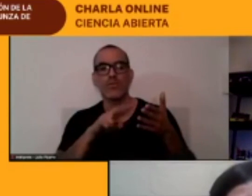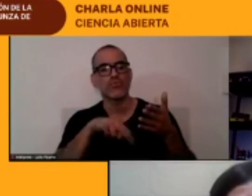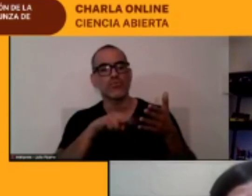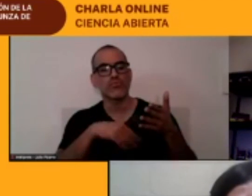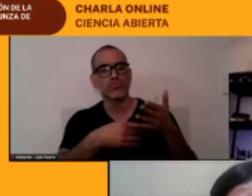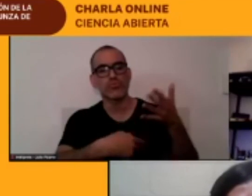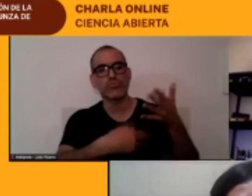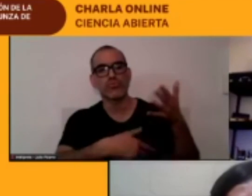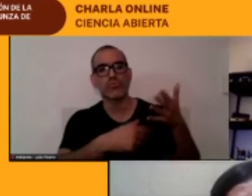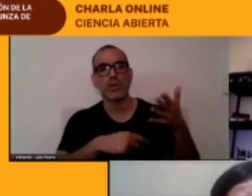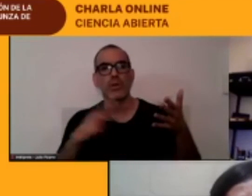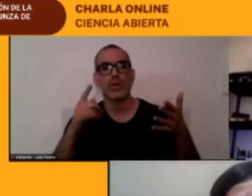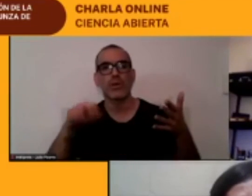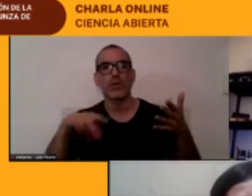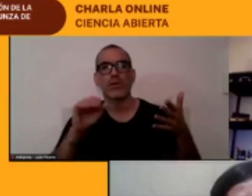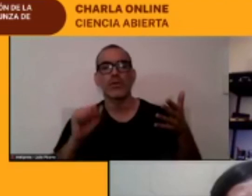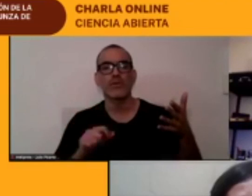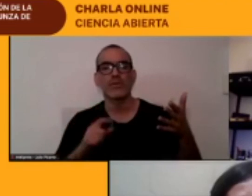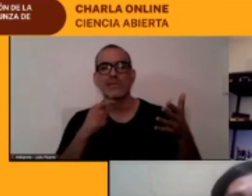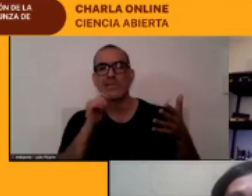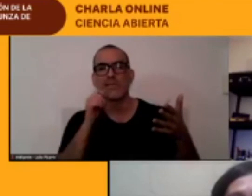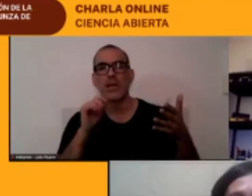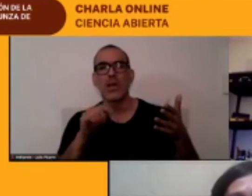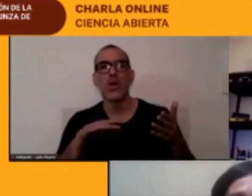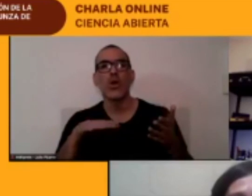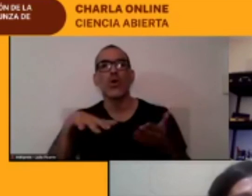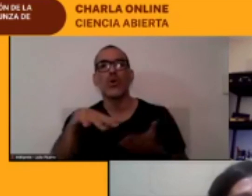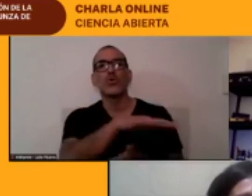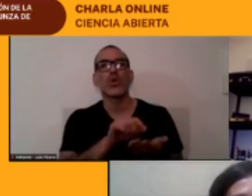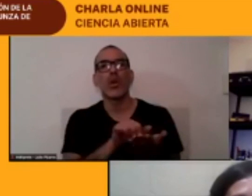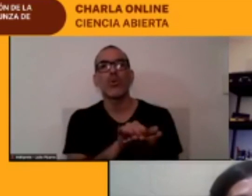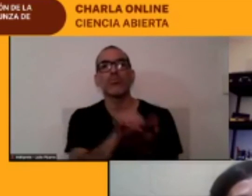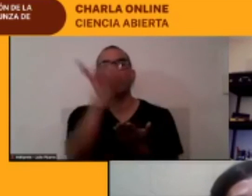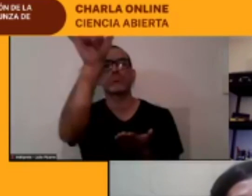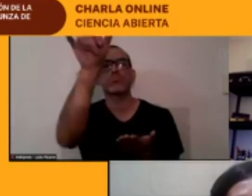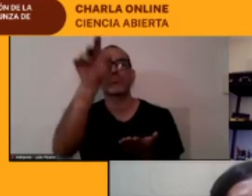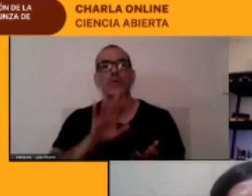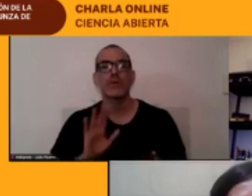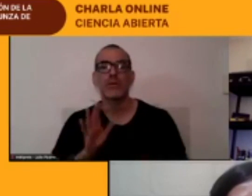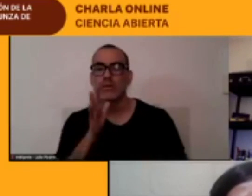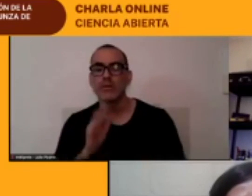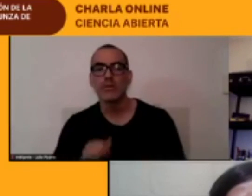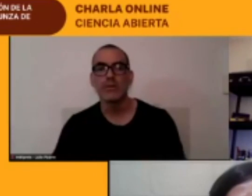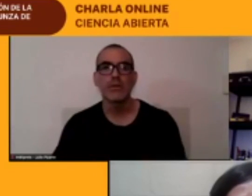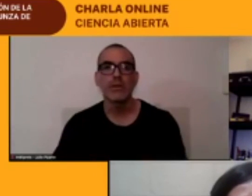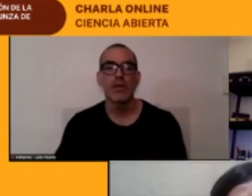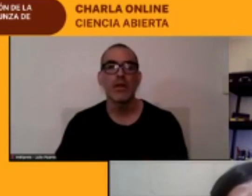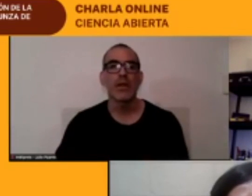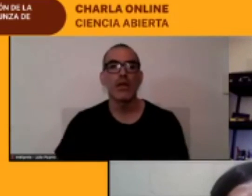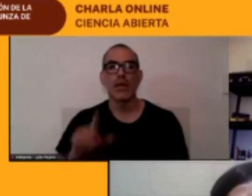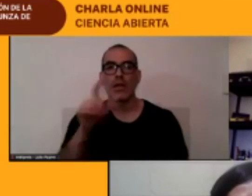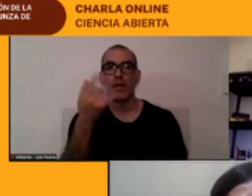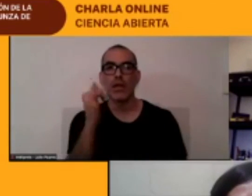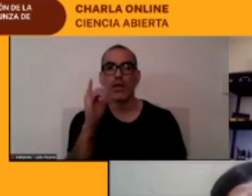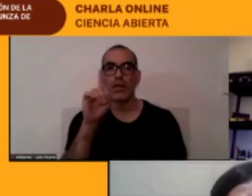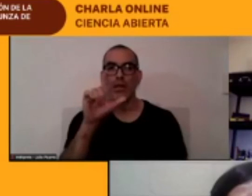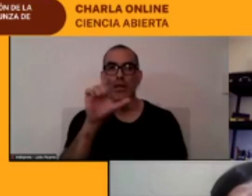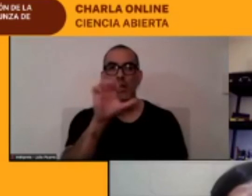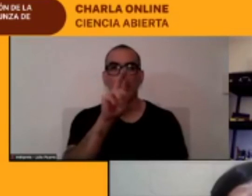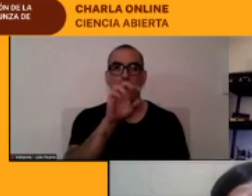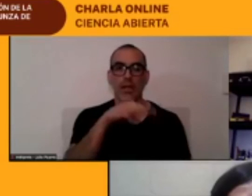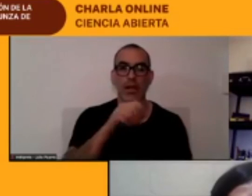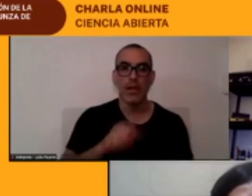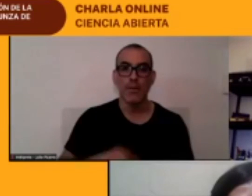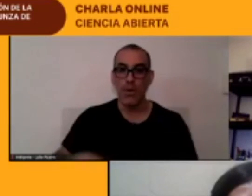lugar del despegue ¿sabes algo de eso? pero Juan Guillermo Rojas nos cuenta la comuna de Diego de Almagro fue explorada y